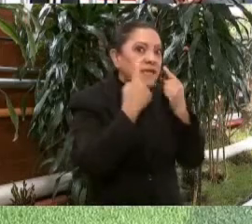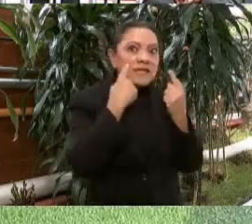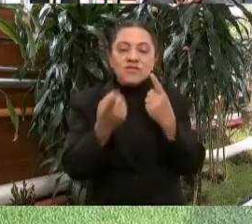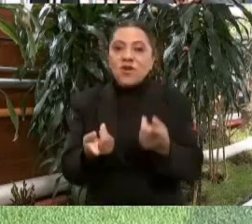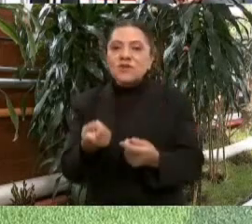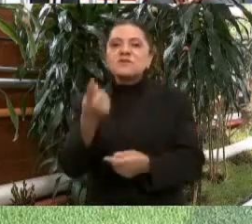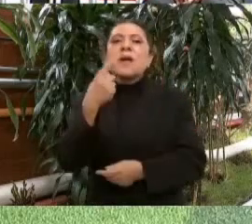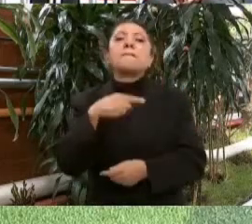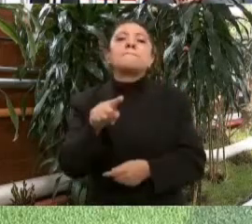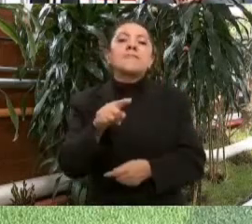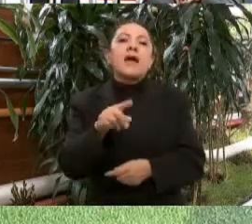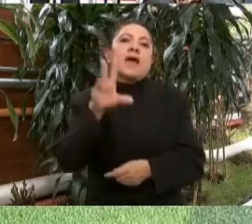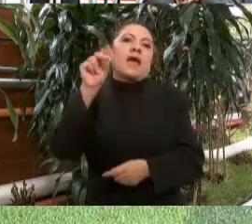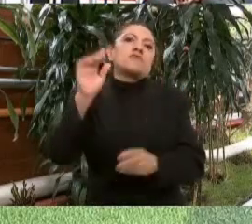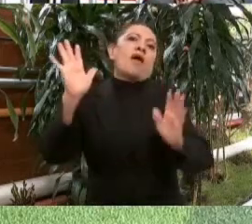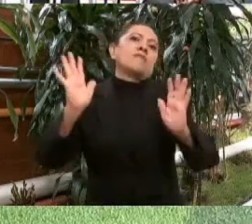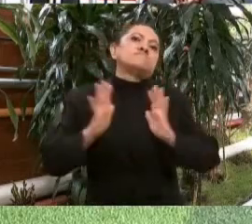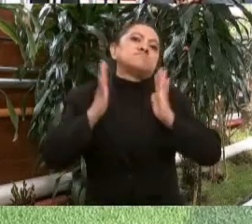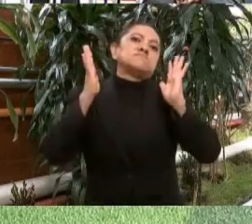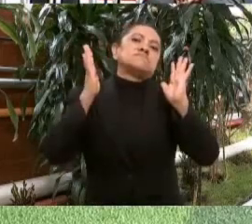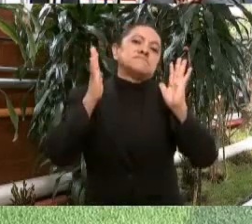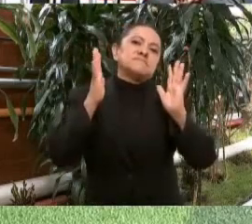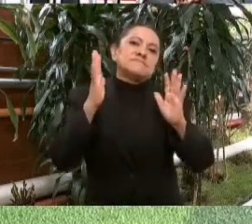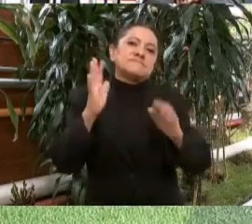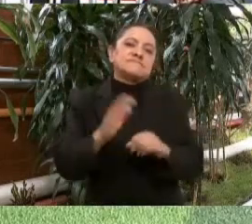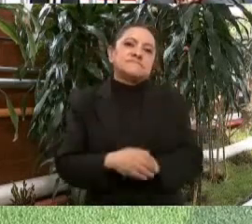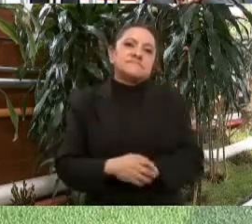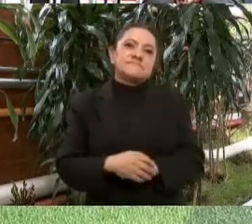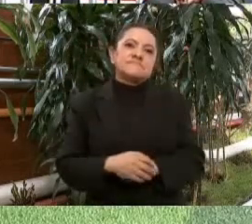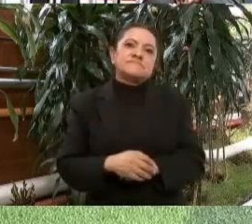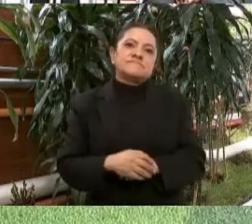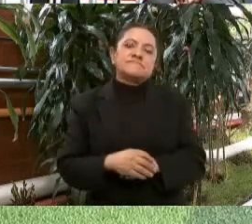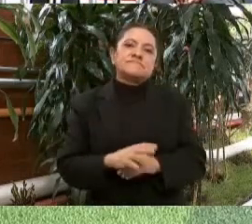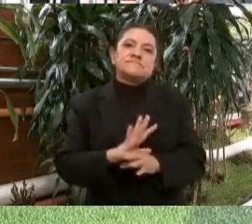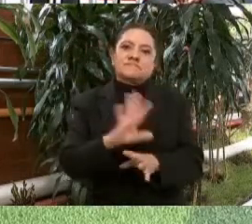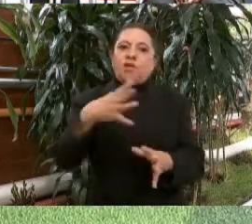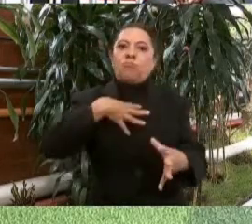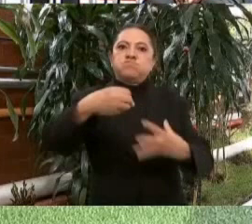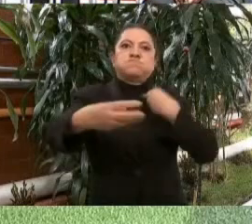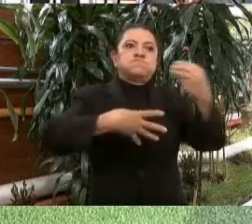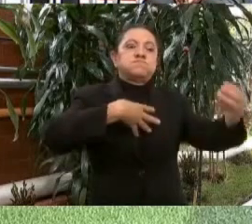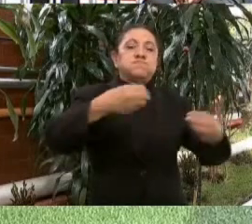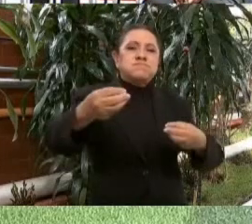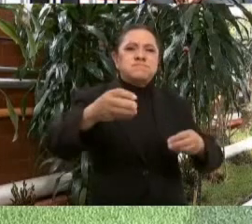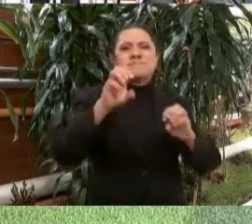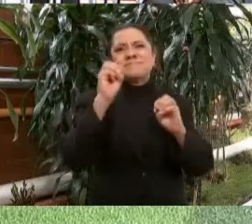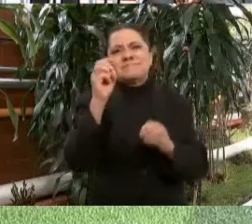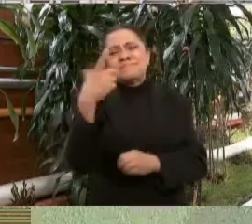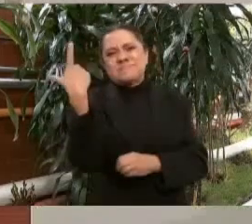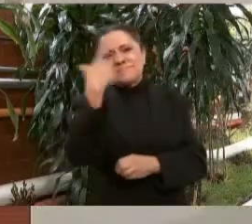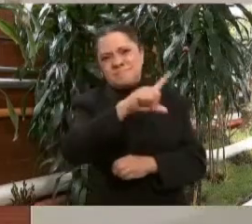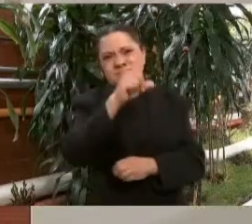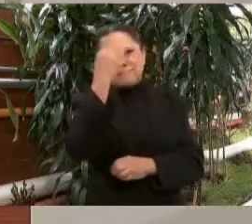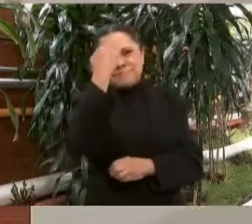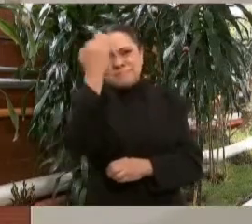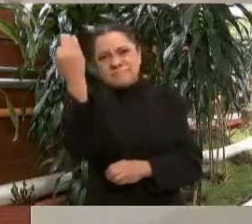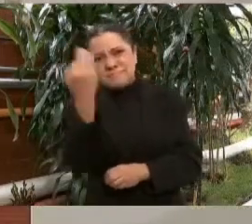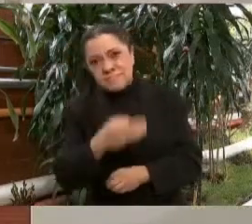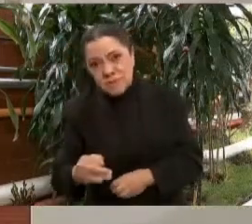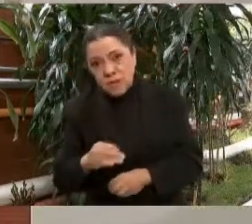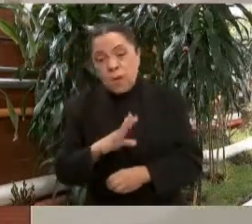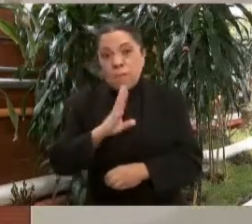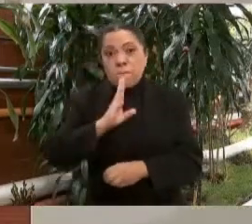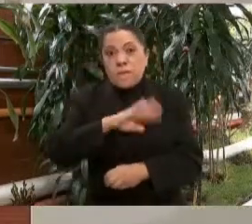no nos sorprendan las fatalidades, las malas